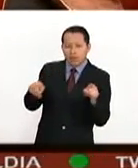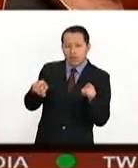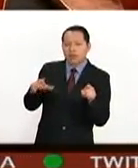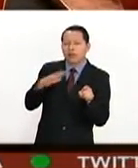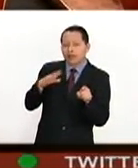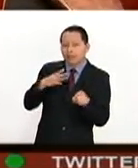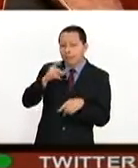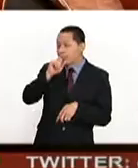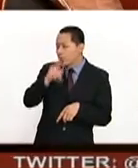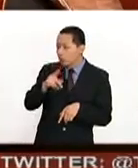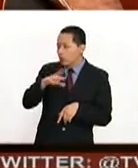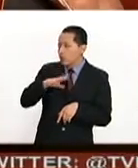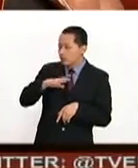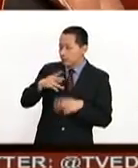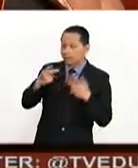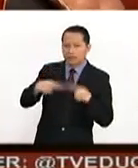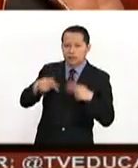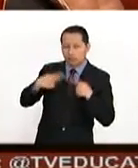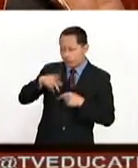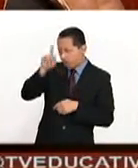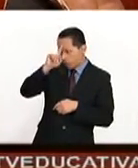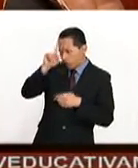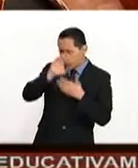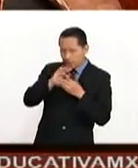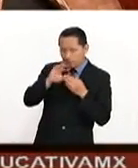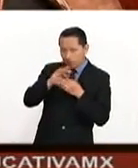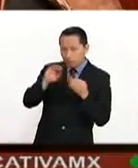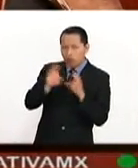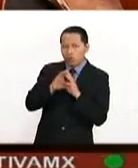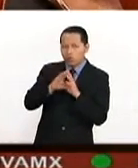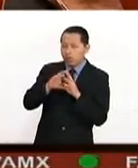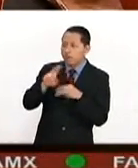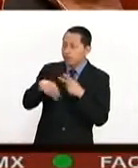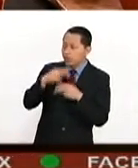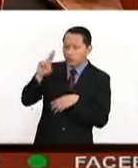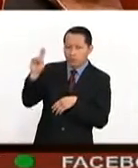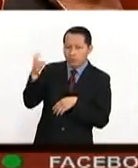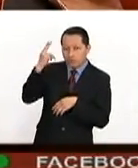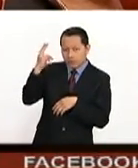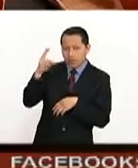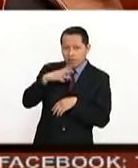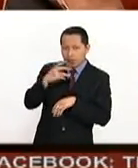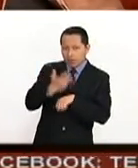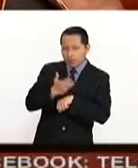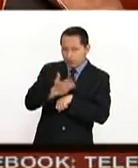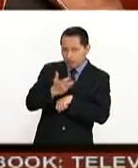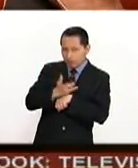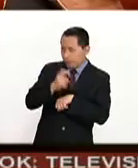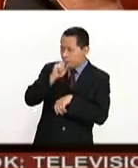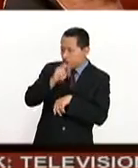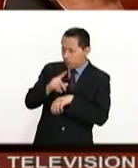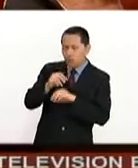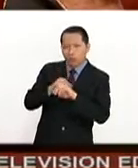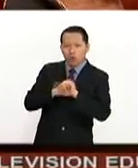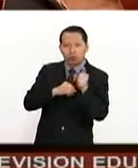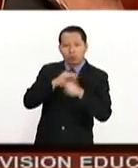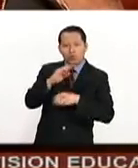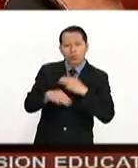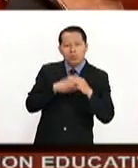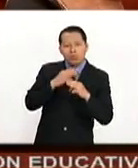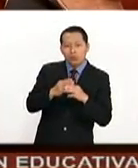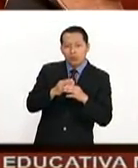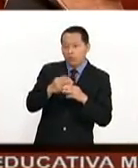que mucha gente sugiere, que te vas a una universidad de los Estados Unidos o de otra parte del mundo